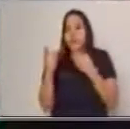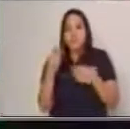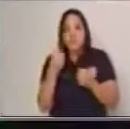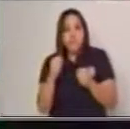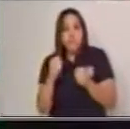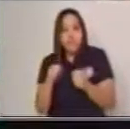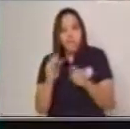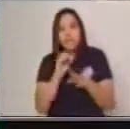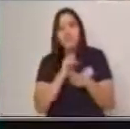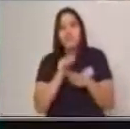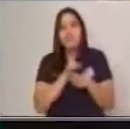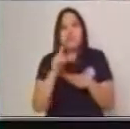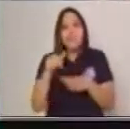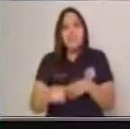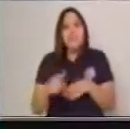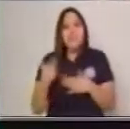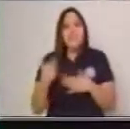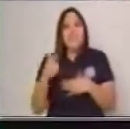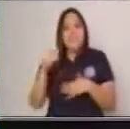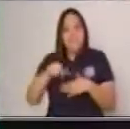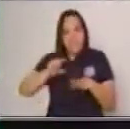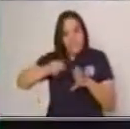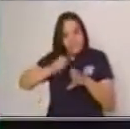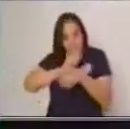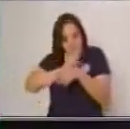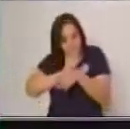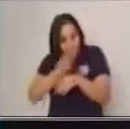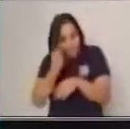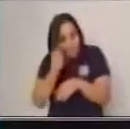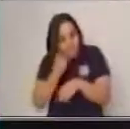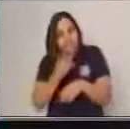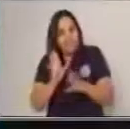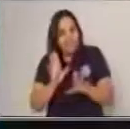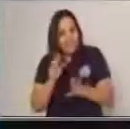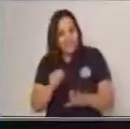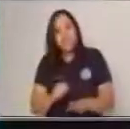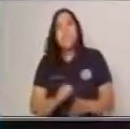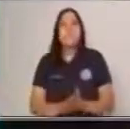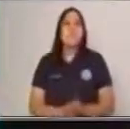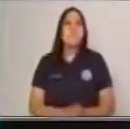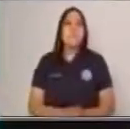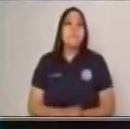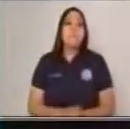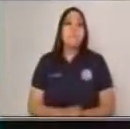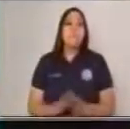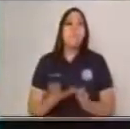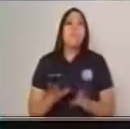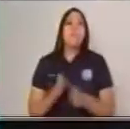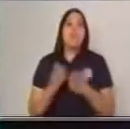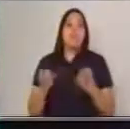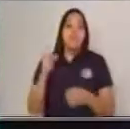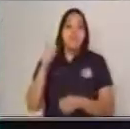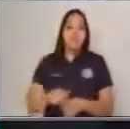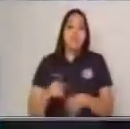que Canal 13 en estos momentos está programando para cada uno de ustedes. Entonces, el ejercicio que el día de hoy les puedo